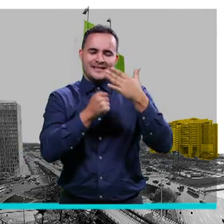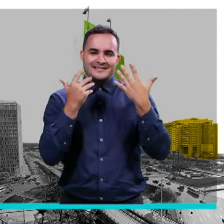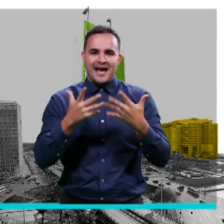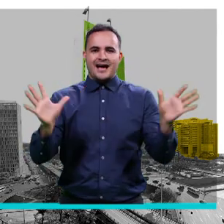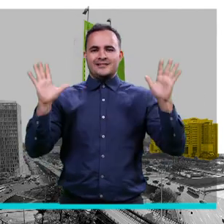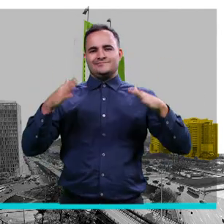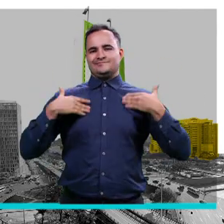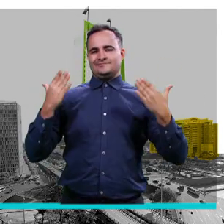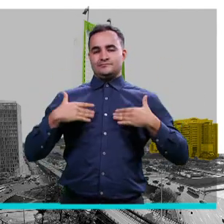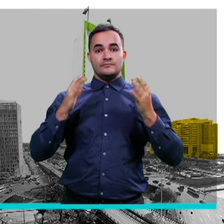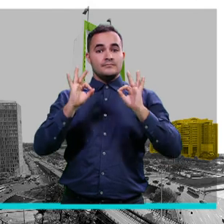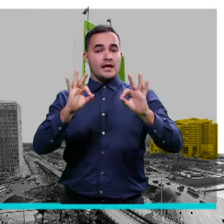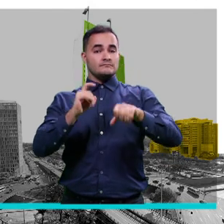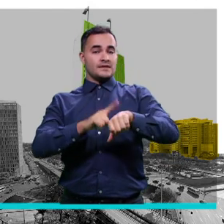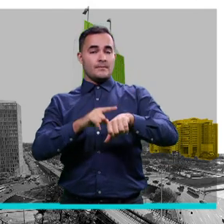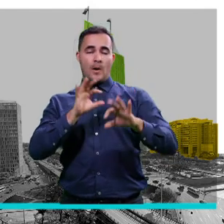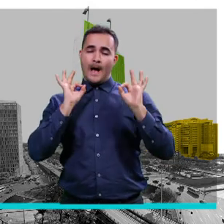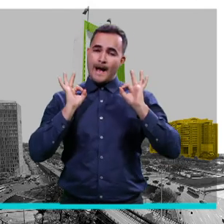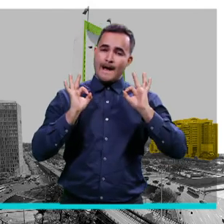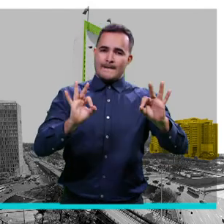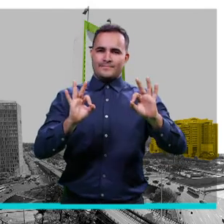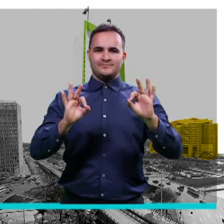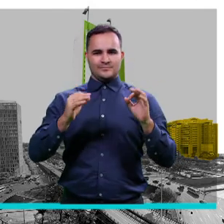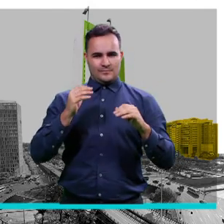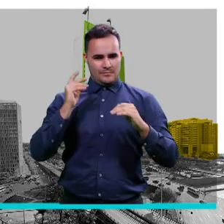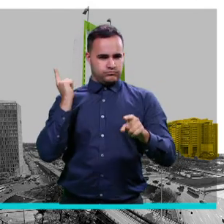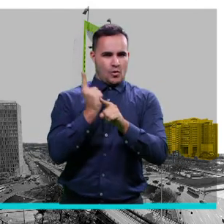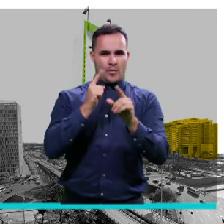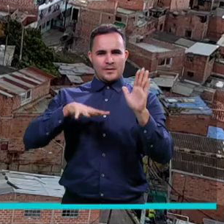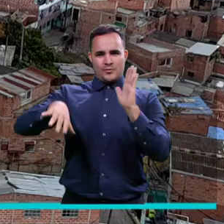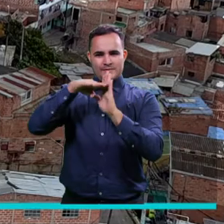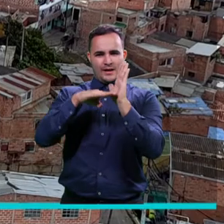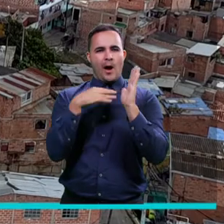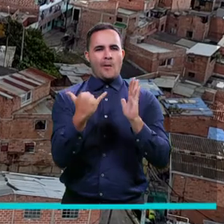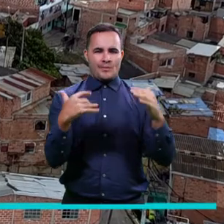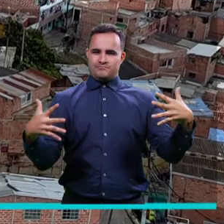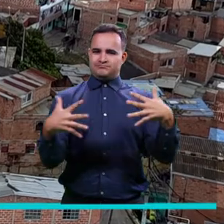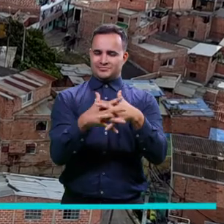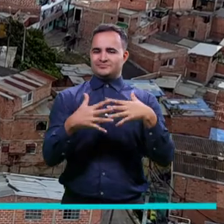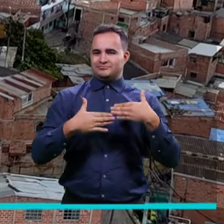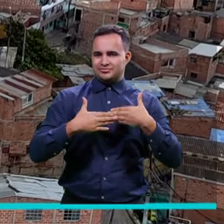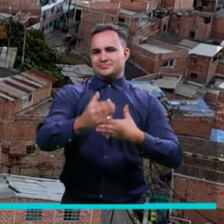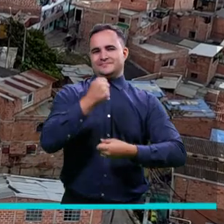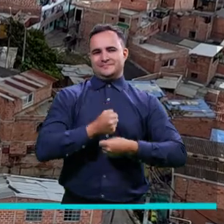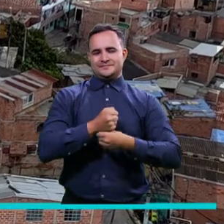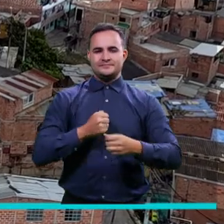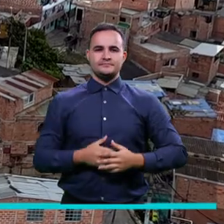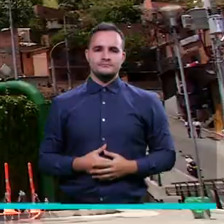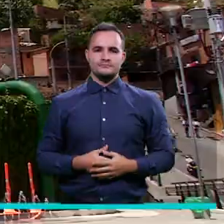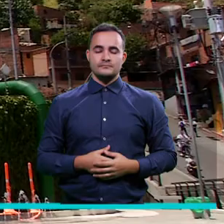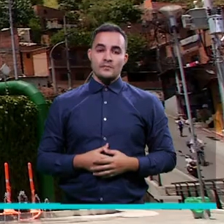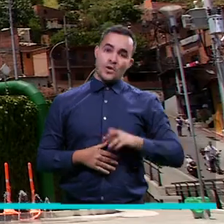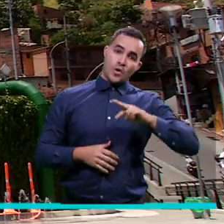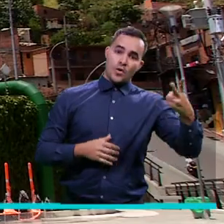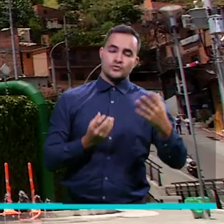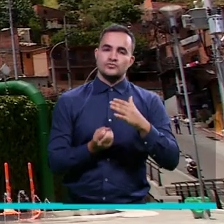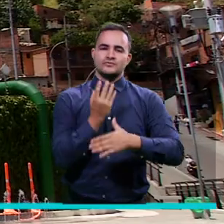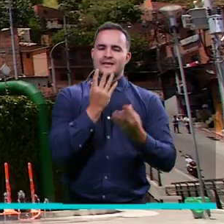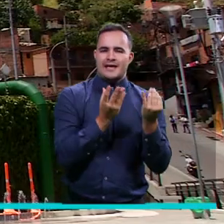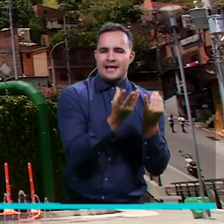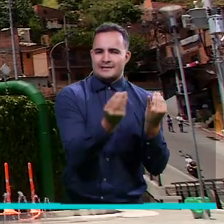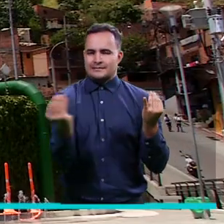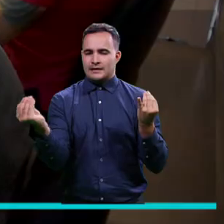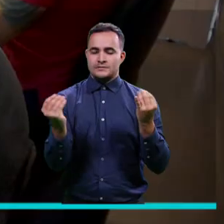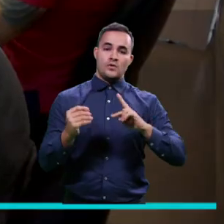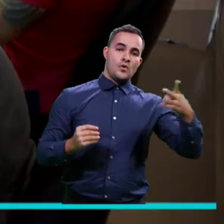de poder desarrollar la política pública que hoy tiene Medellín. También fueron creadas las Gerencias Étnicas y Proyectos